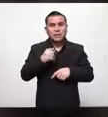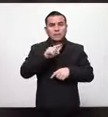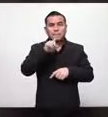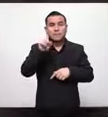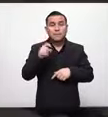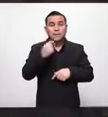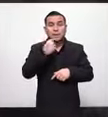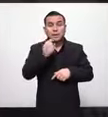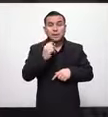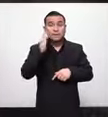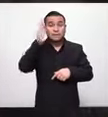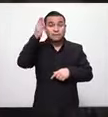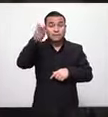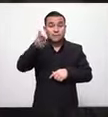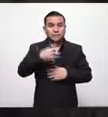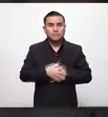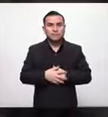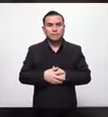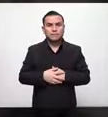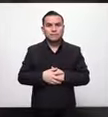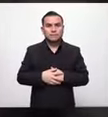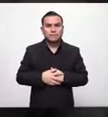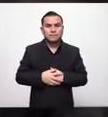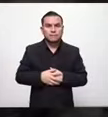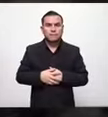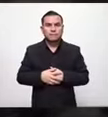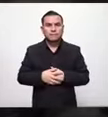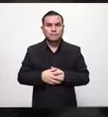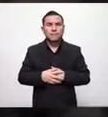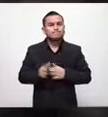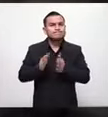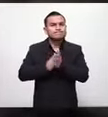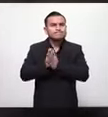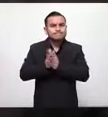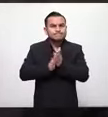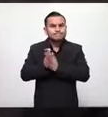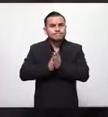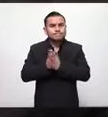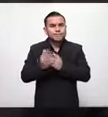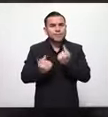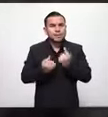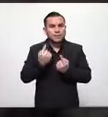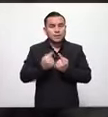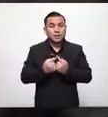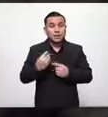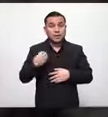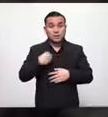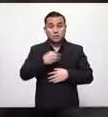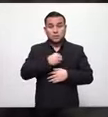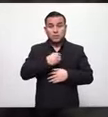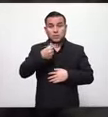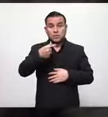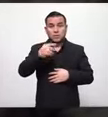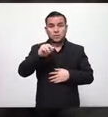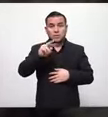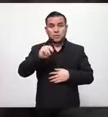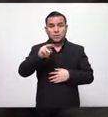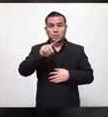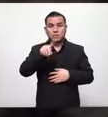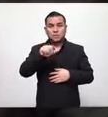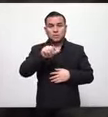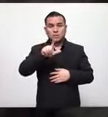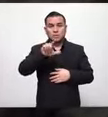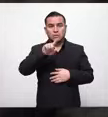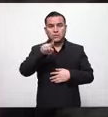la dejo para la posteridad es tan interesante cuando el doctor González decía la asamblea